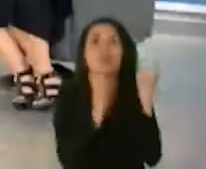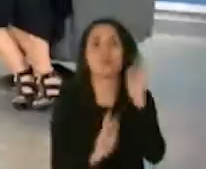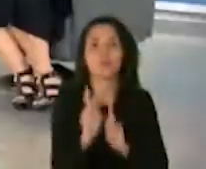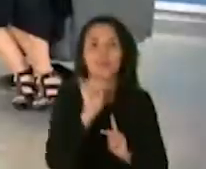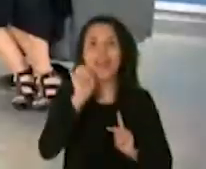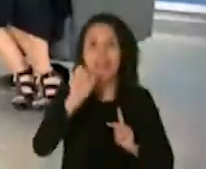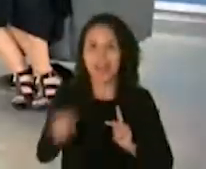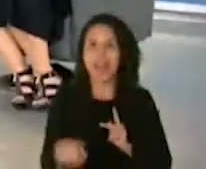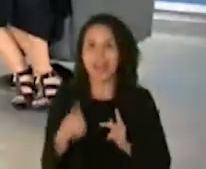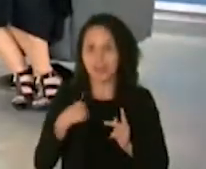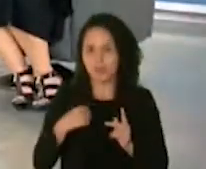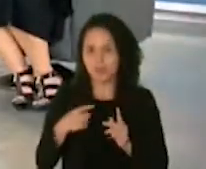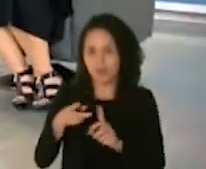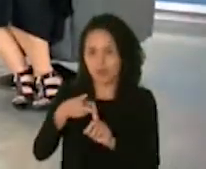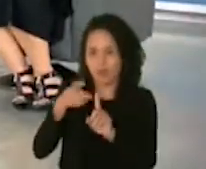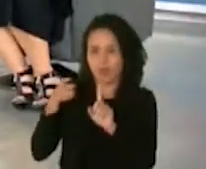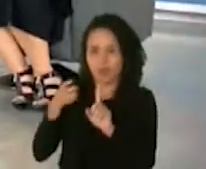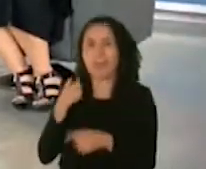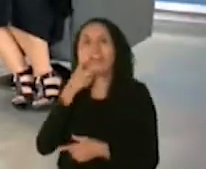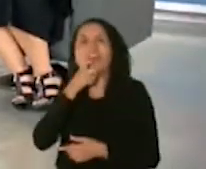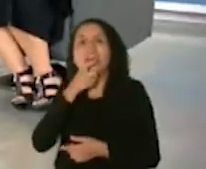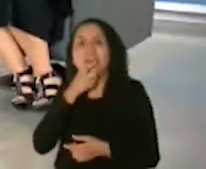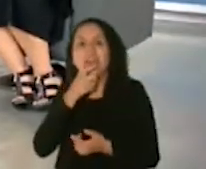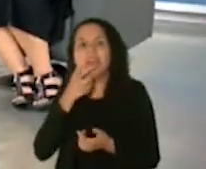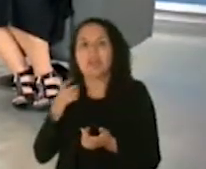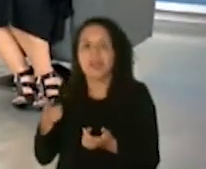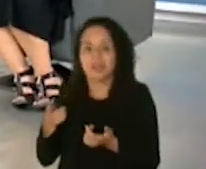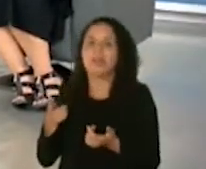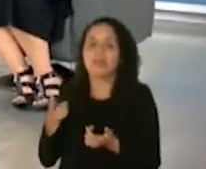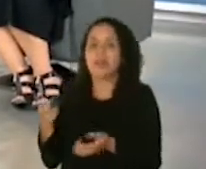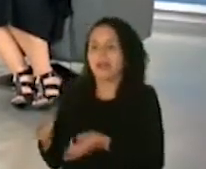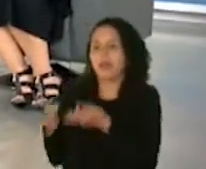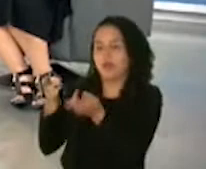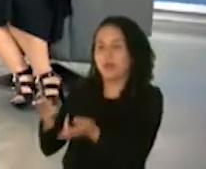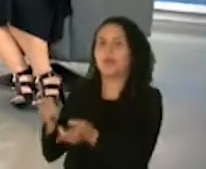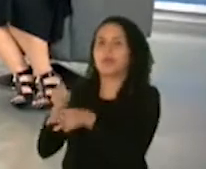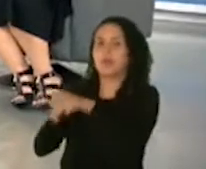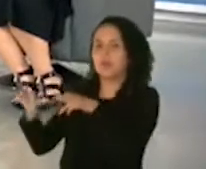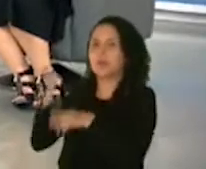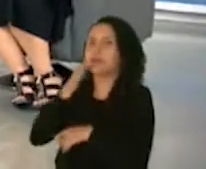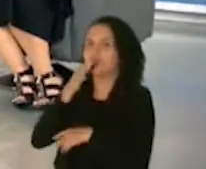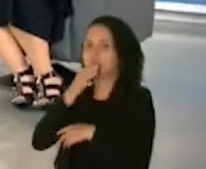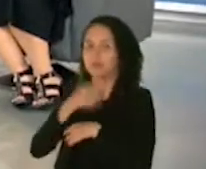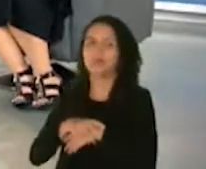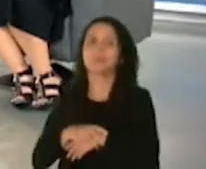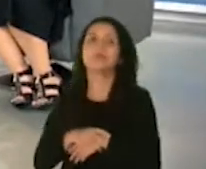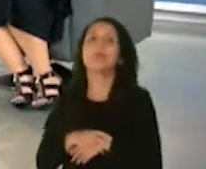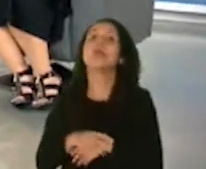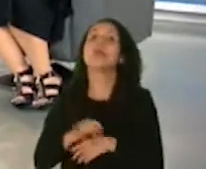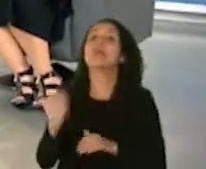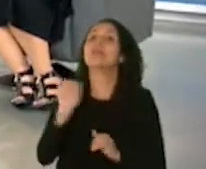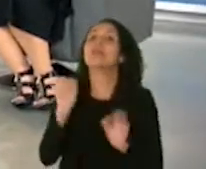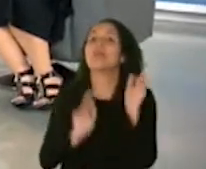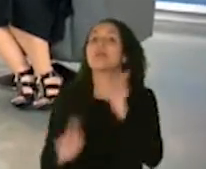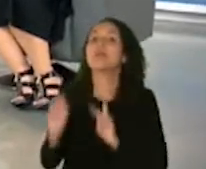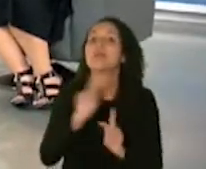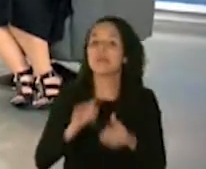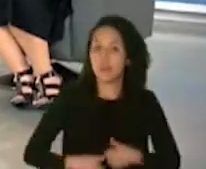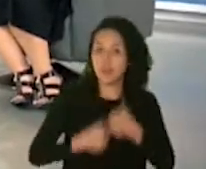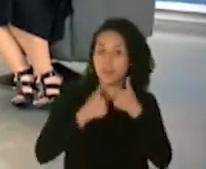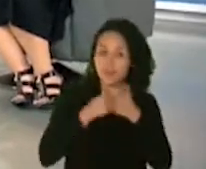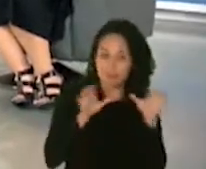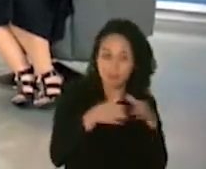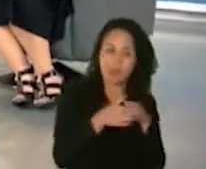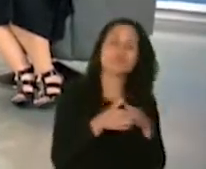De ahí que sacamos ese término del profesional de la salud. Los que viven en ambientes congregados, que a la vez son personas de mayor edad.